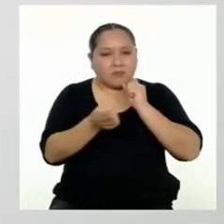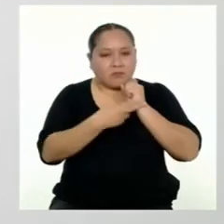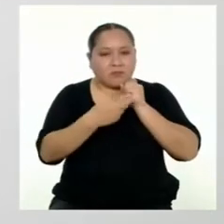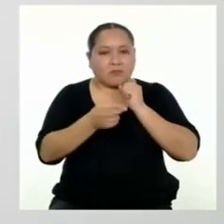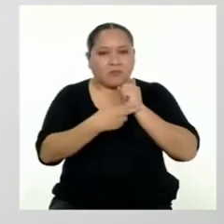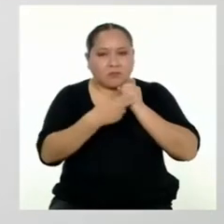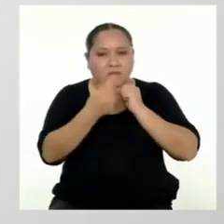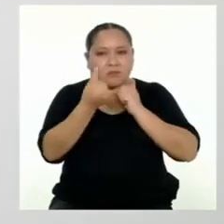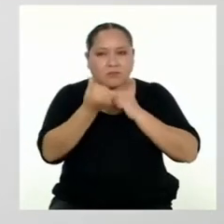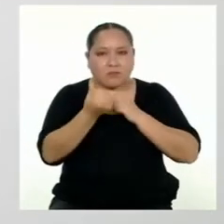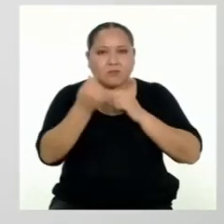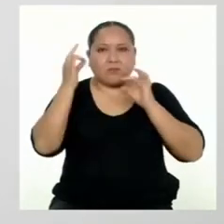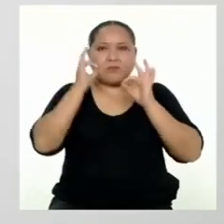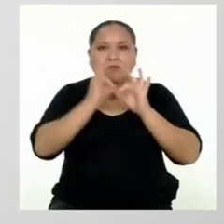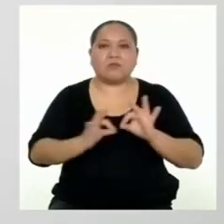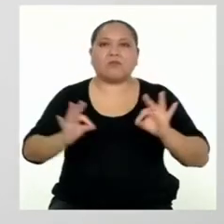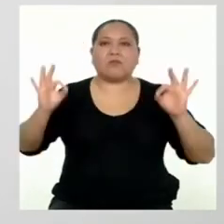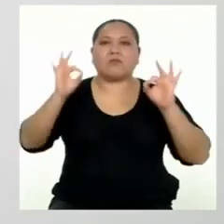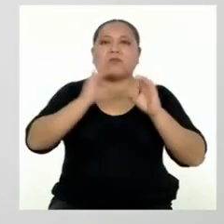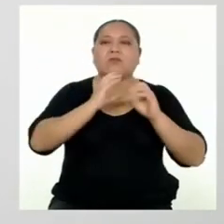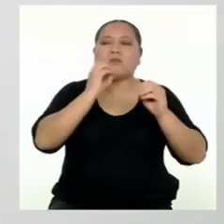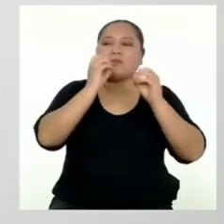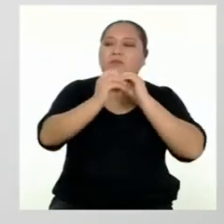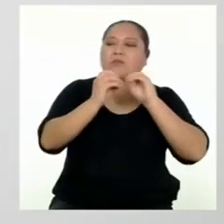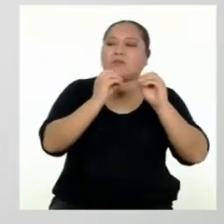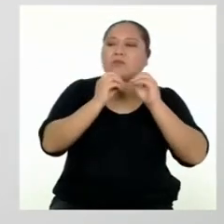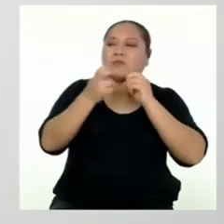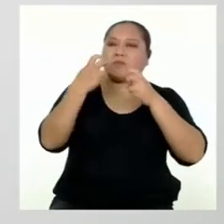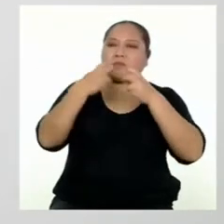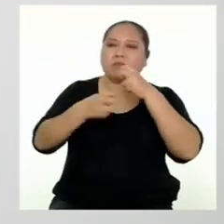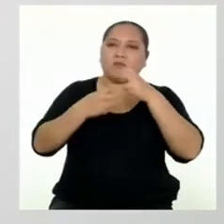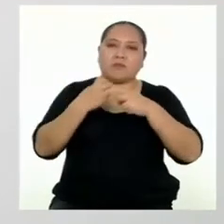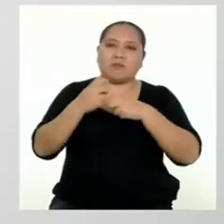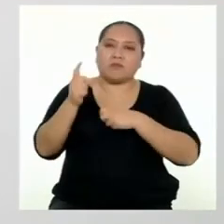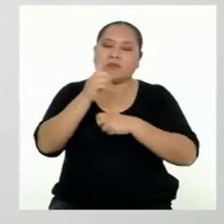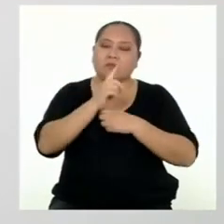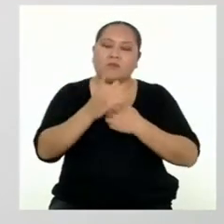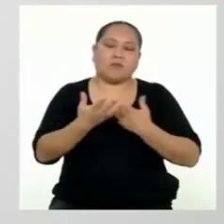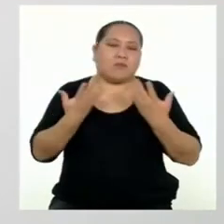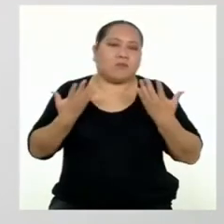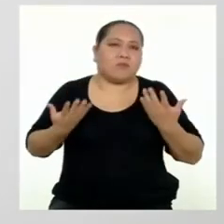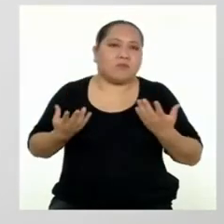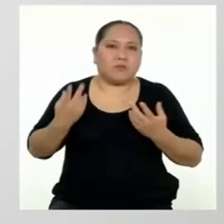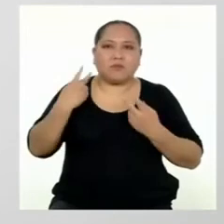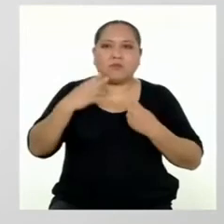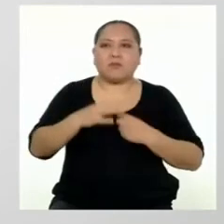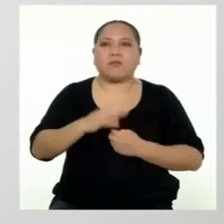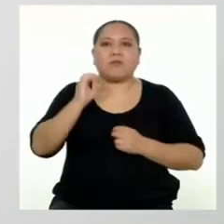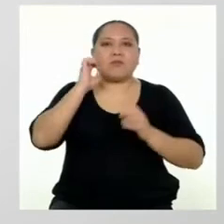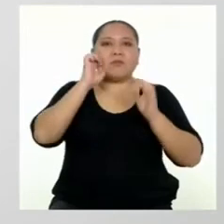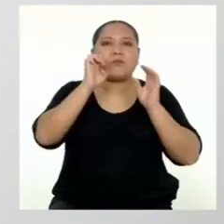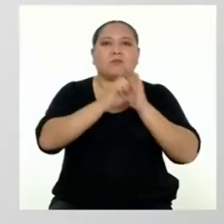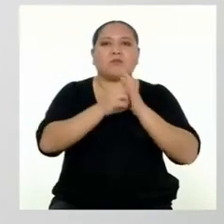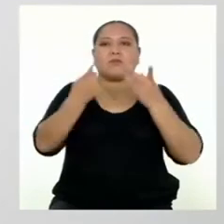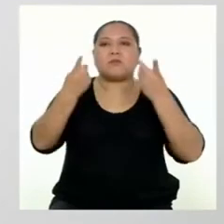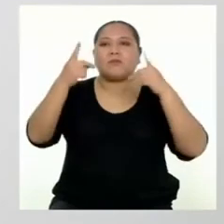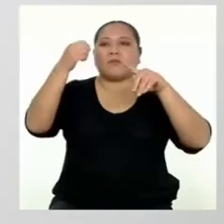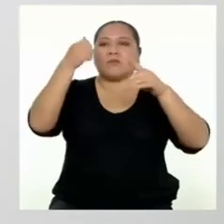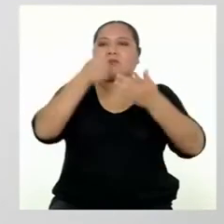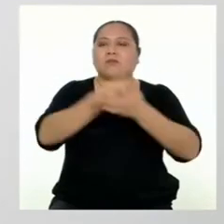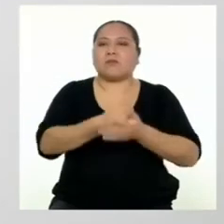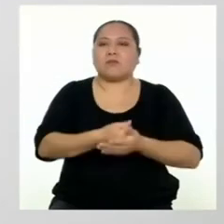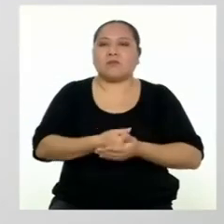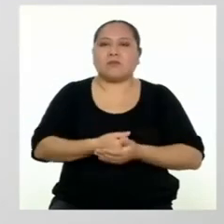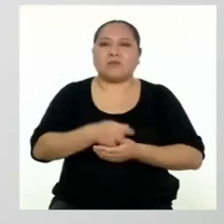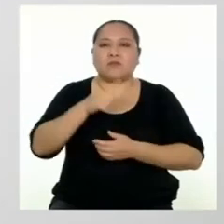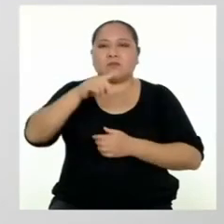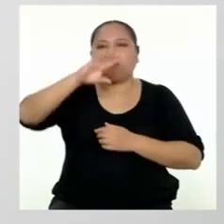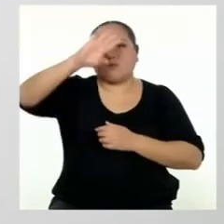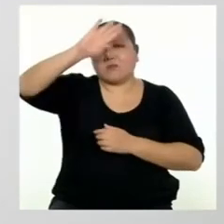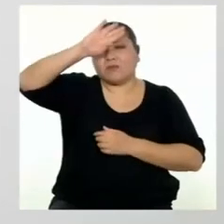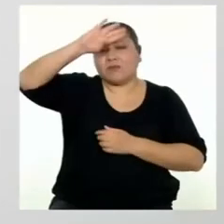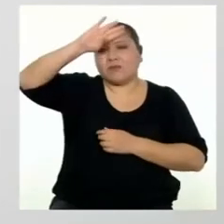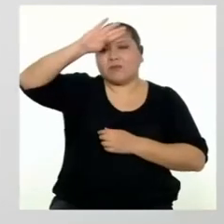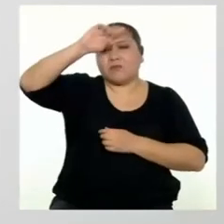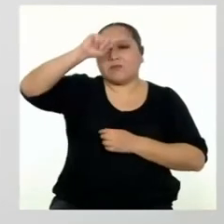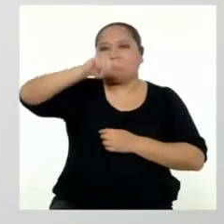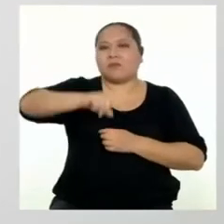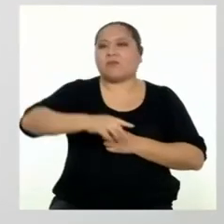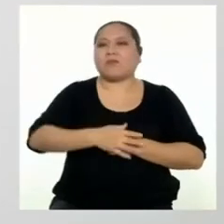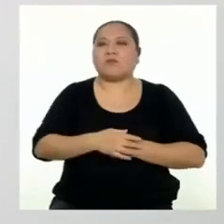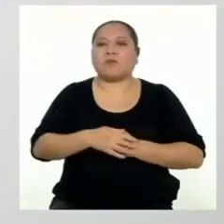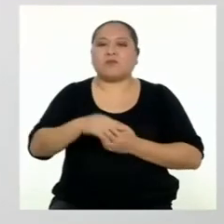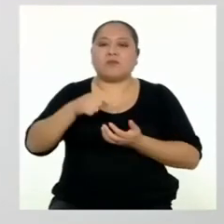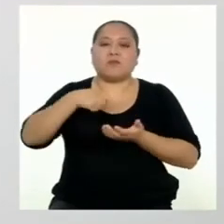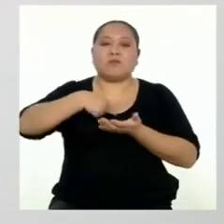es muy importante para afrontar situaciones inesperadas como un accidente, una enfermedad,